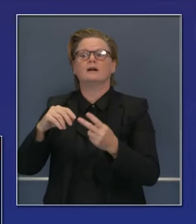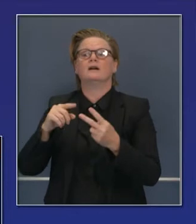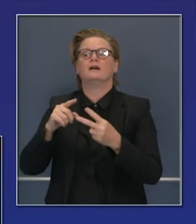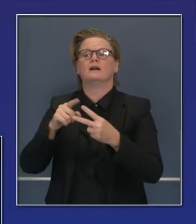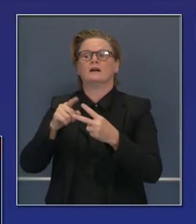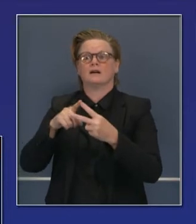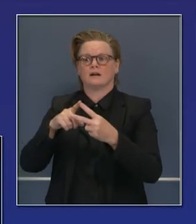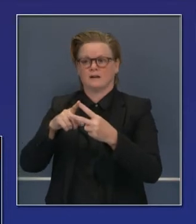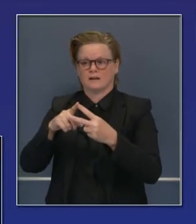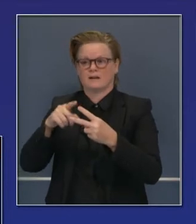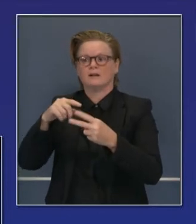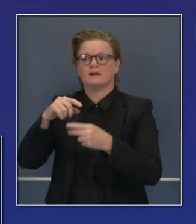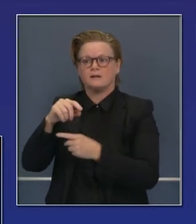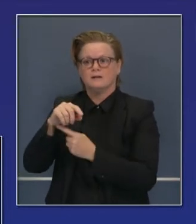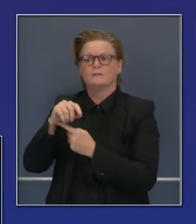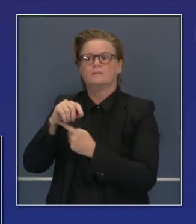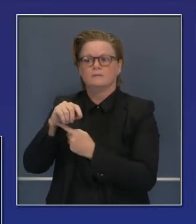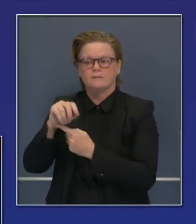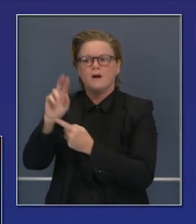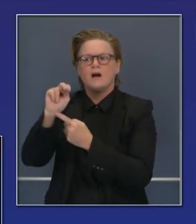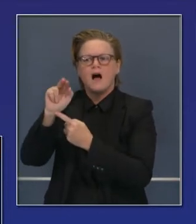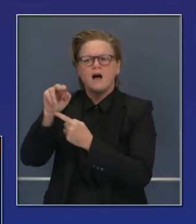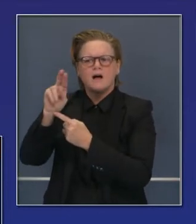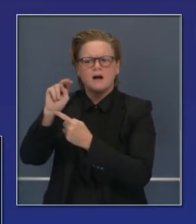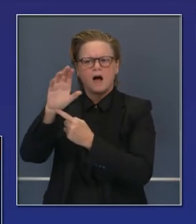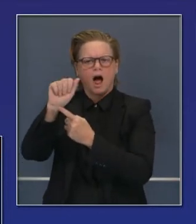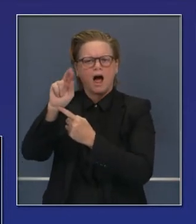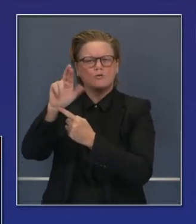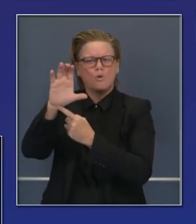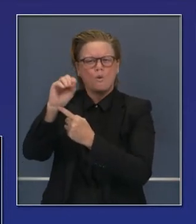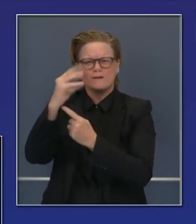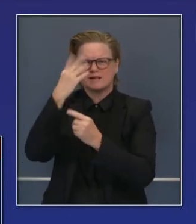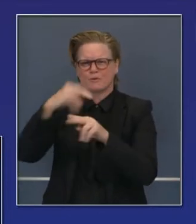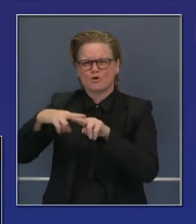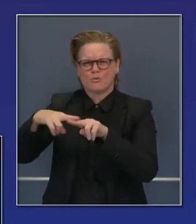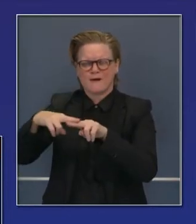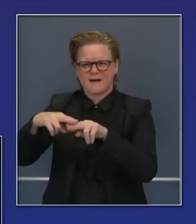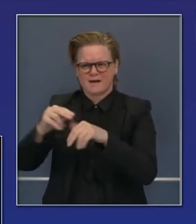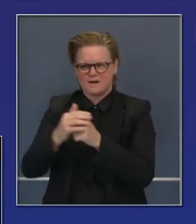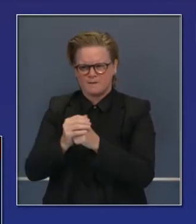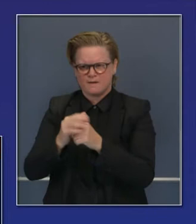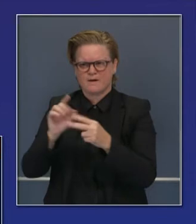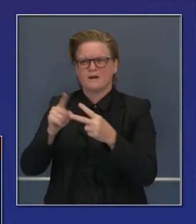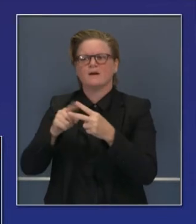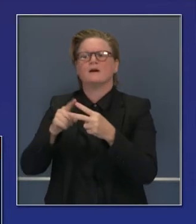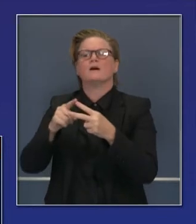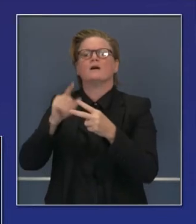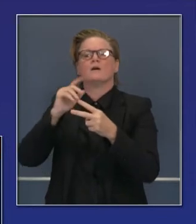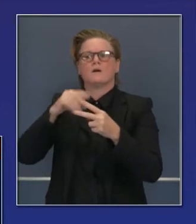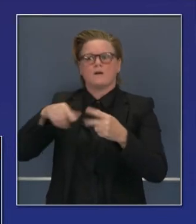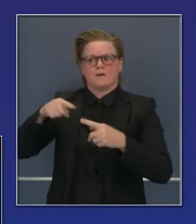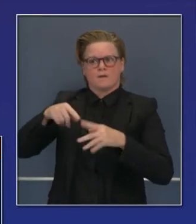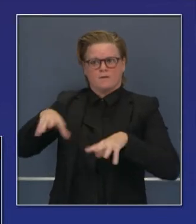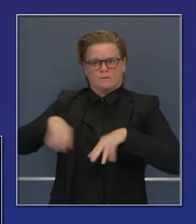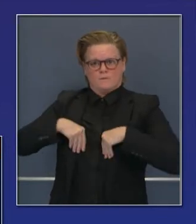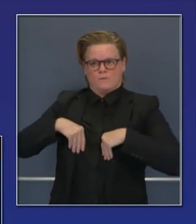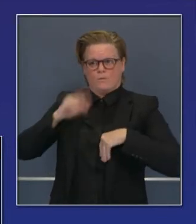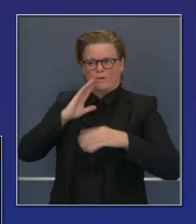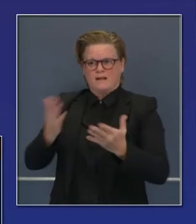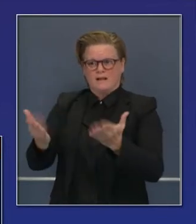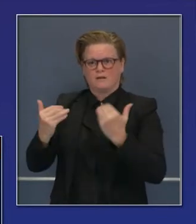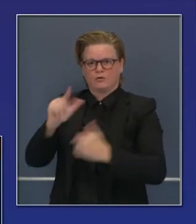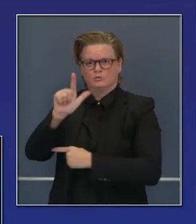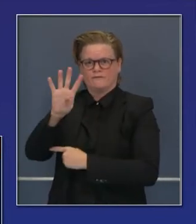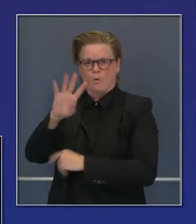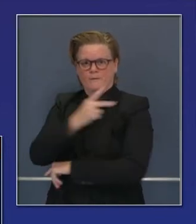días, Arco Sleep Train Arena, donde podrán recibir más de 224 pacientes. Ahora tenemos